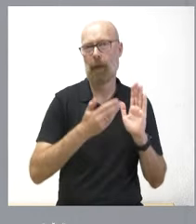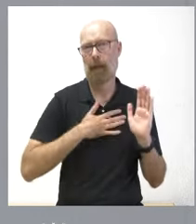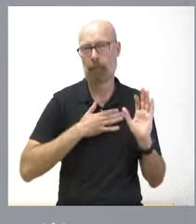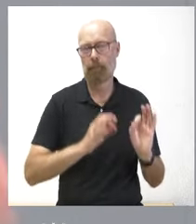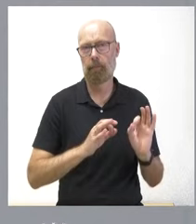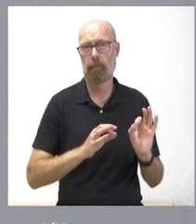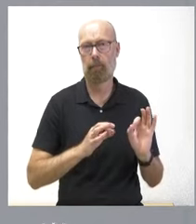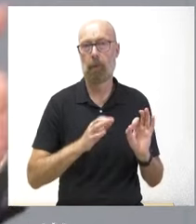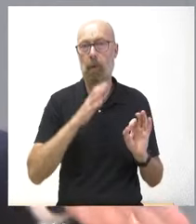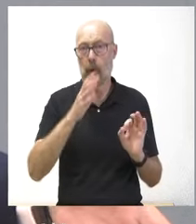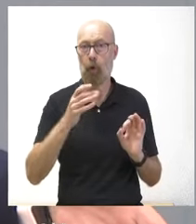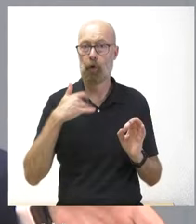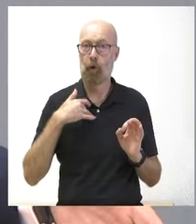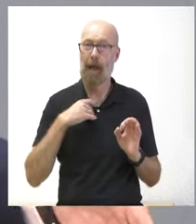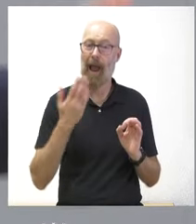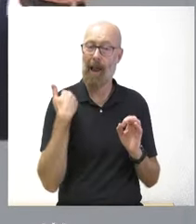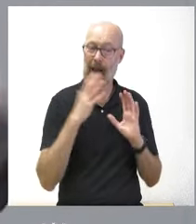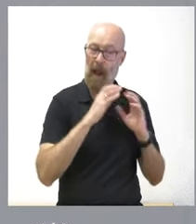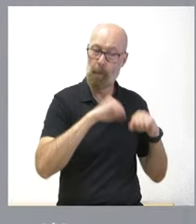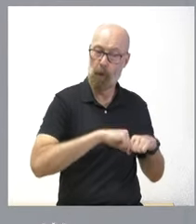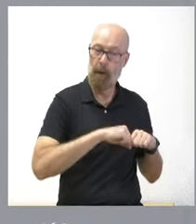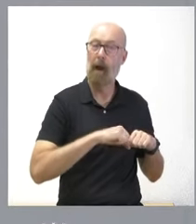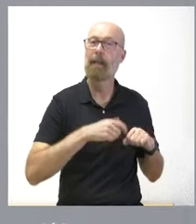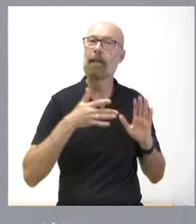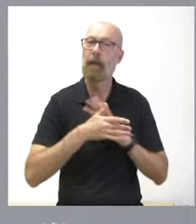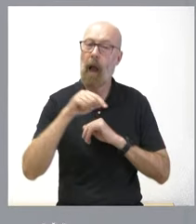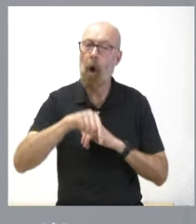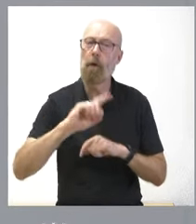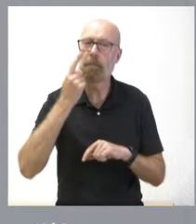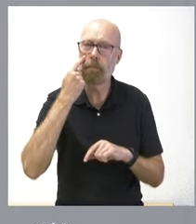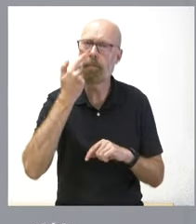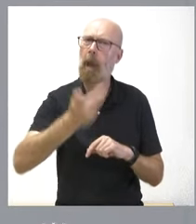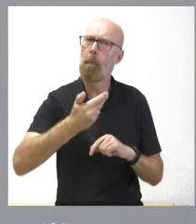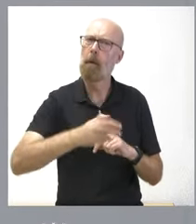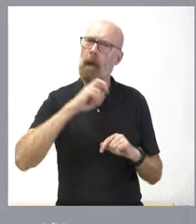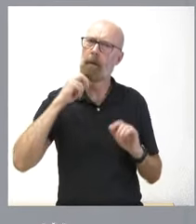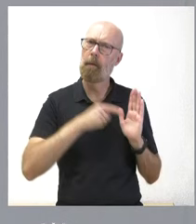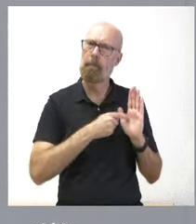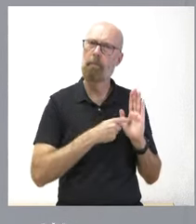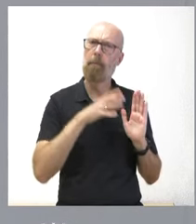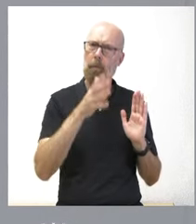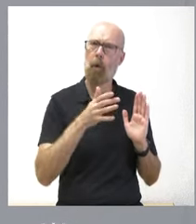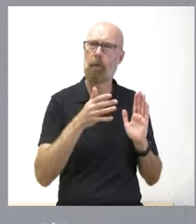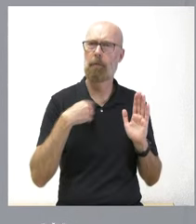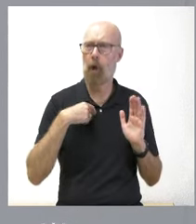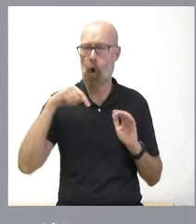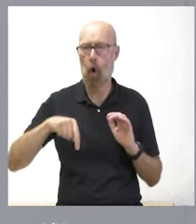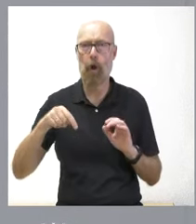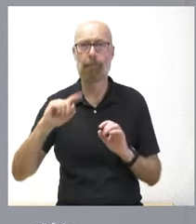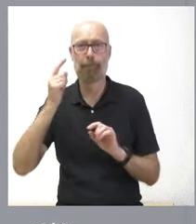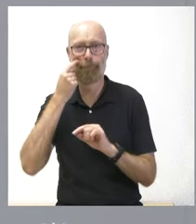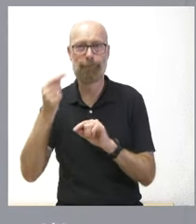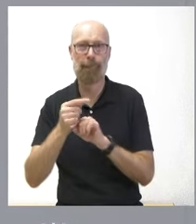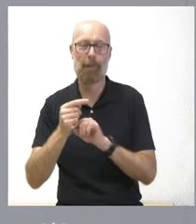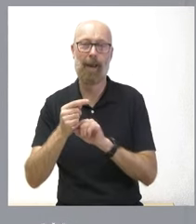hoy cuando hemos conocido este informe independiente con el listado de todas las comunidades autónomas y señala que Castilla y León es la primera de España